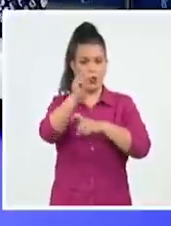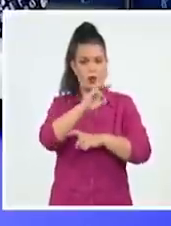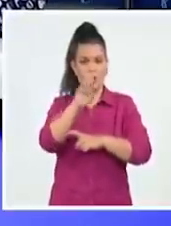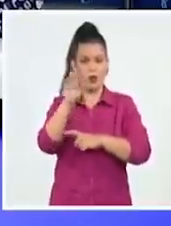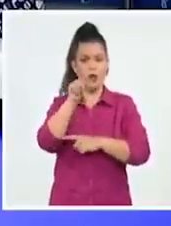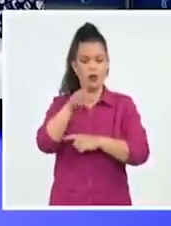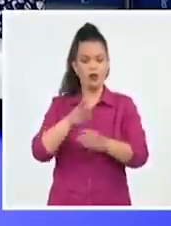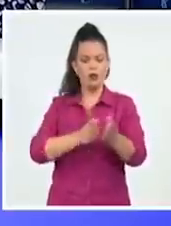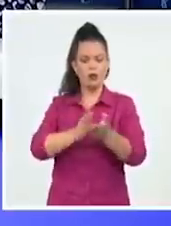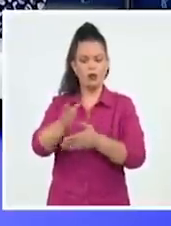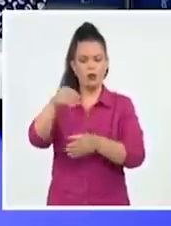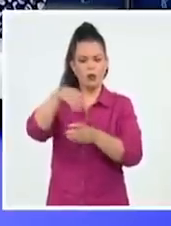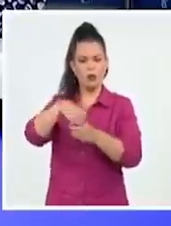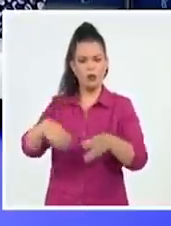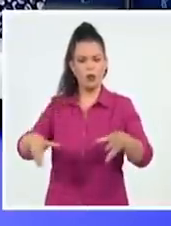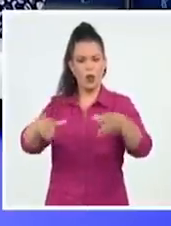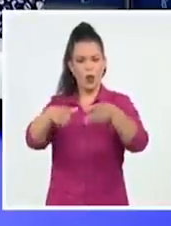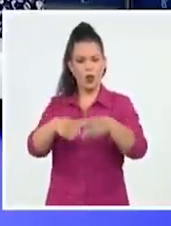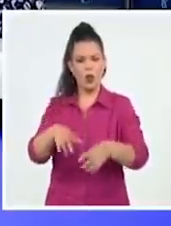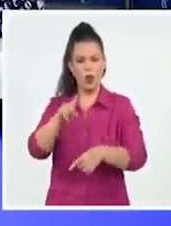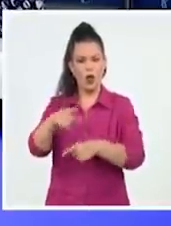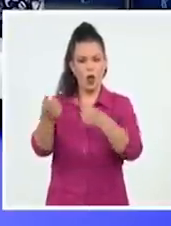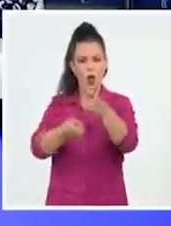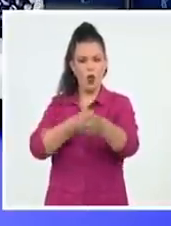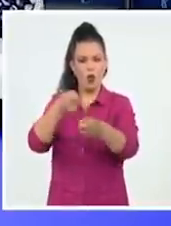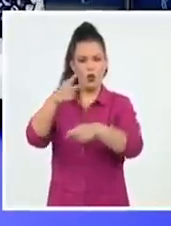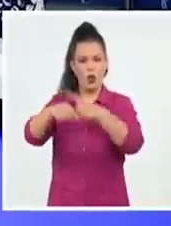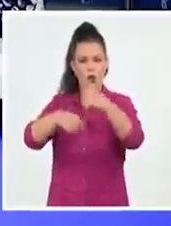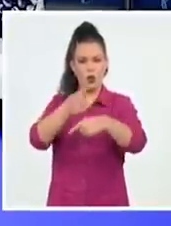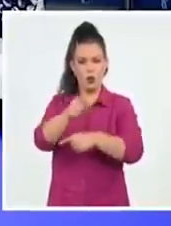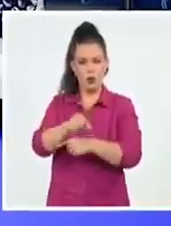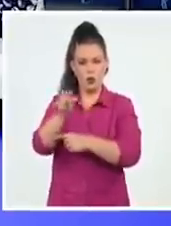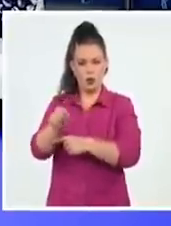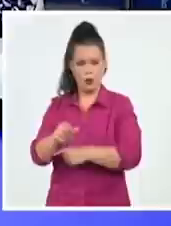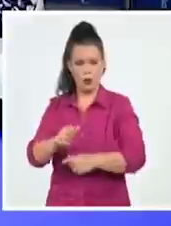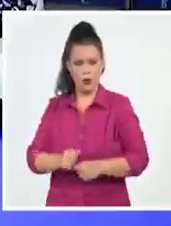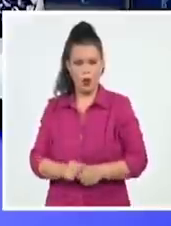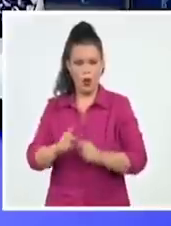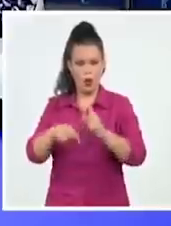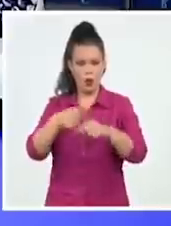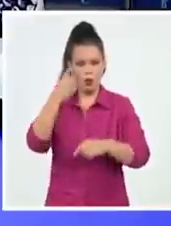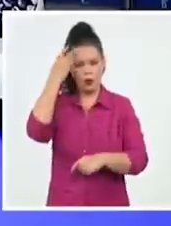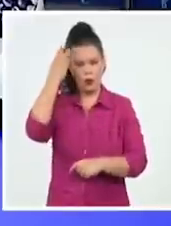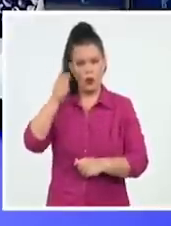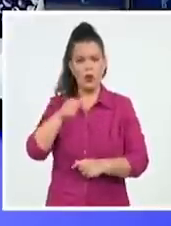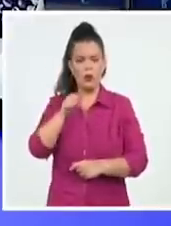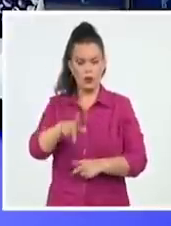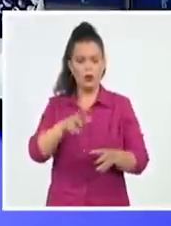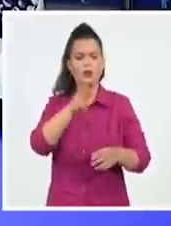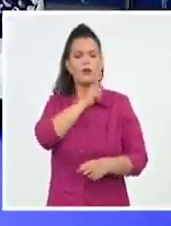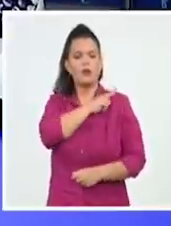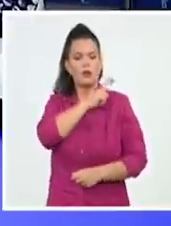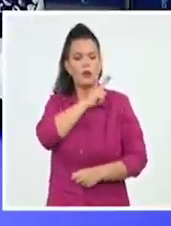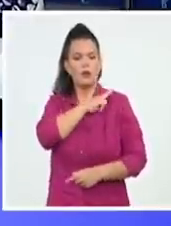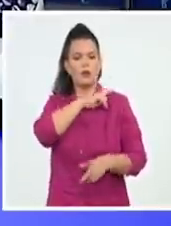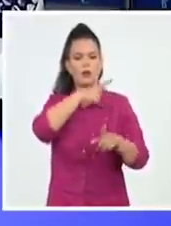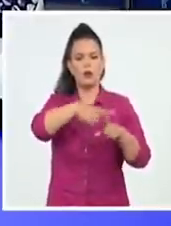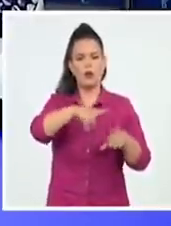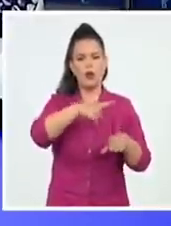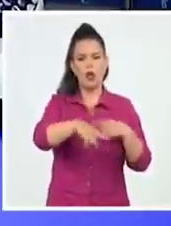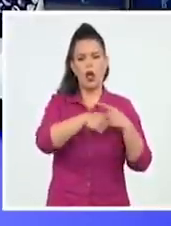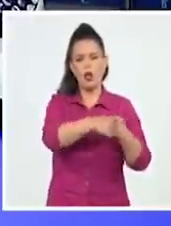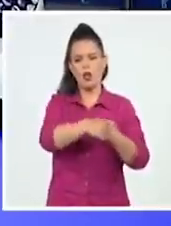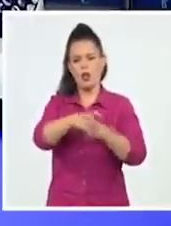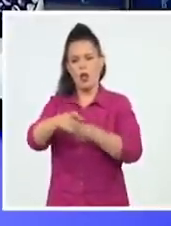desempeñó en la lucha contra bandidos. Fue ascendido al grado de primer teniente y nombrado jefe de material de guerra de un batallón de trabajo.